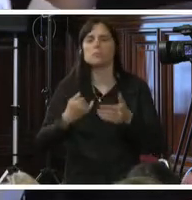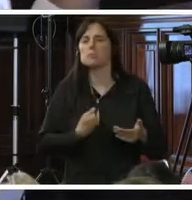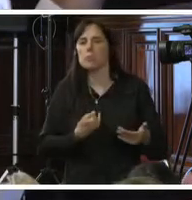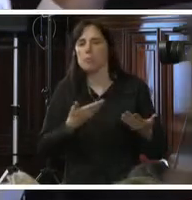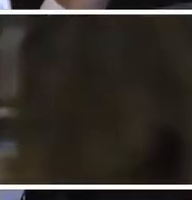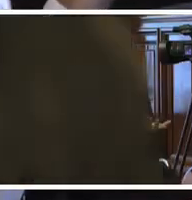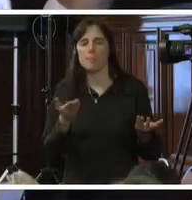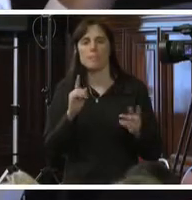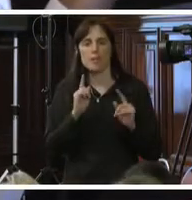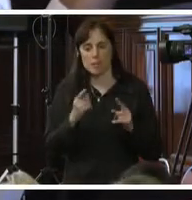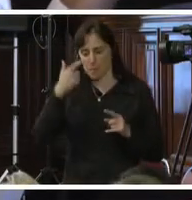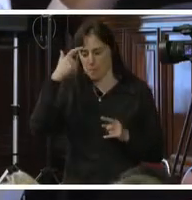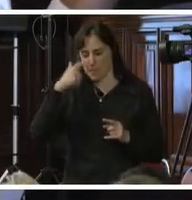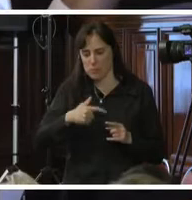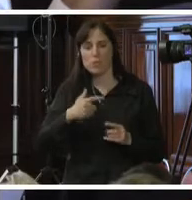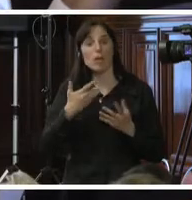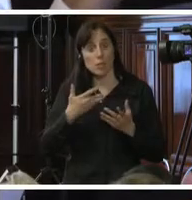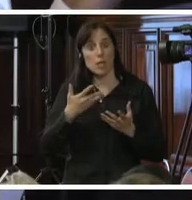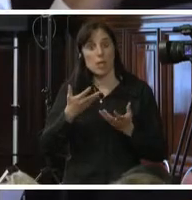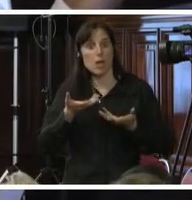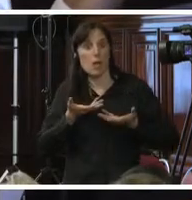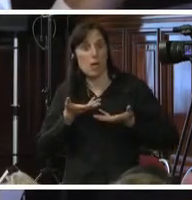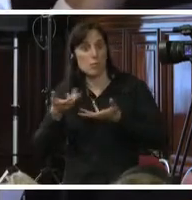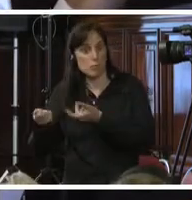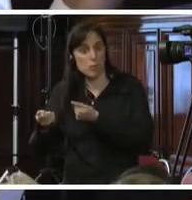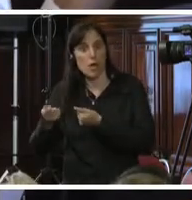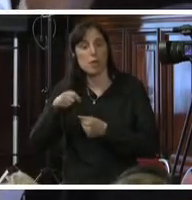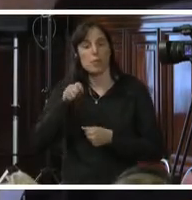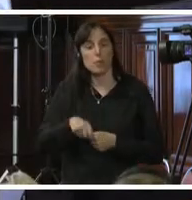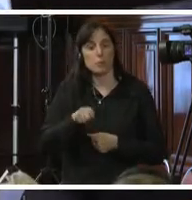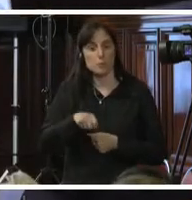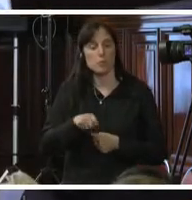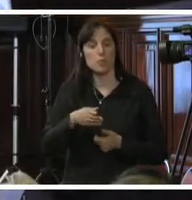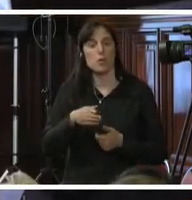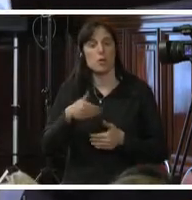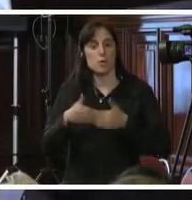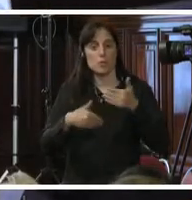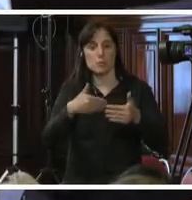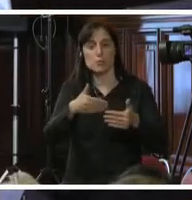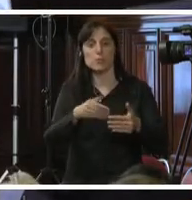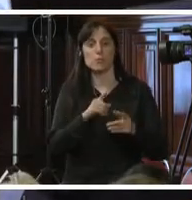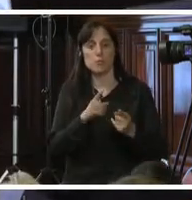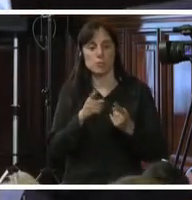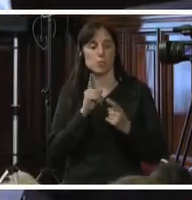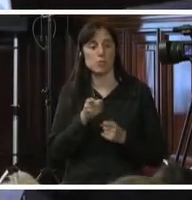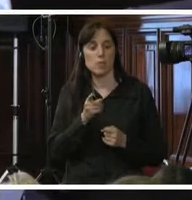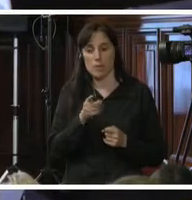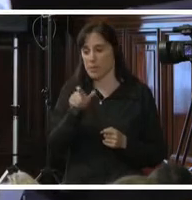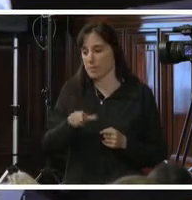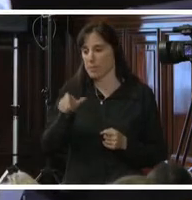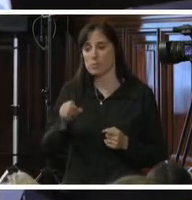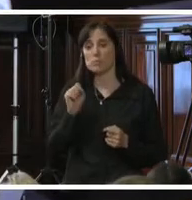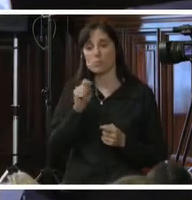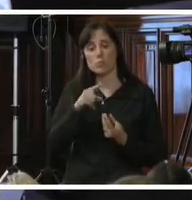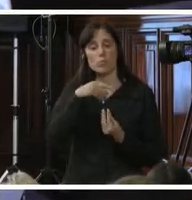En los casos en que la víctima decida cooperar con el proceso judicial, es importante que las autoridades tomen todas las medidas para velar que ellos o ellas y sus